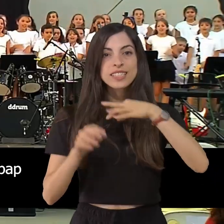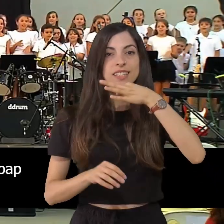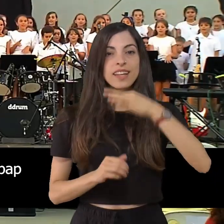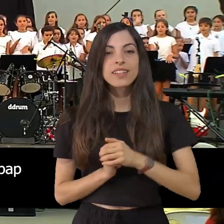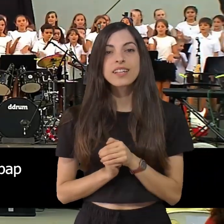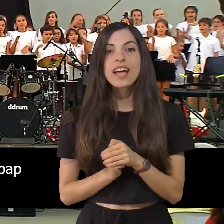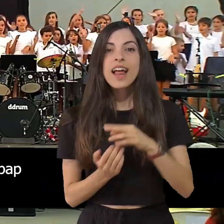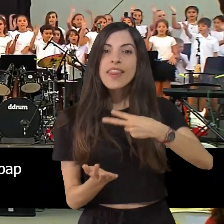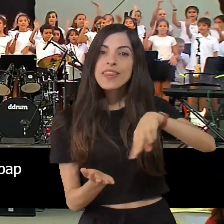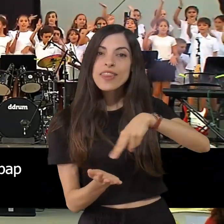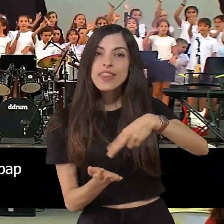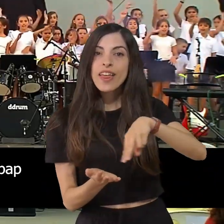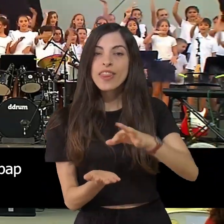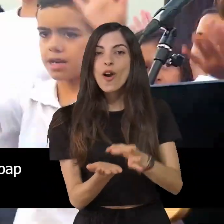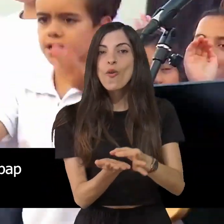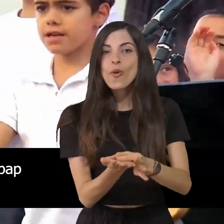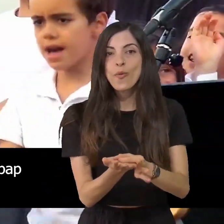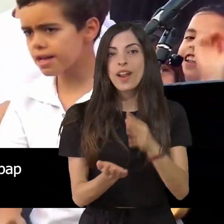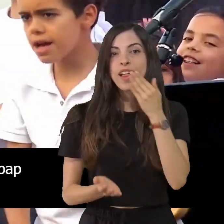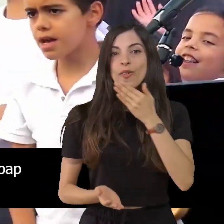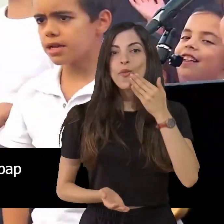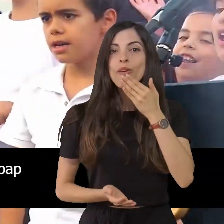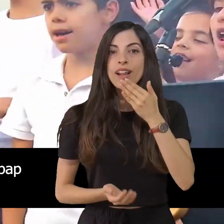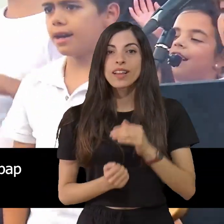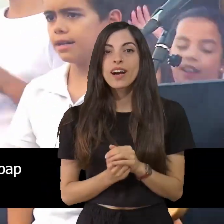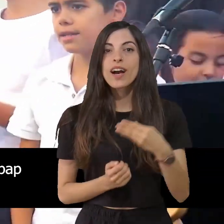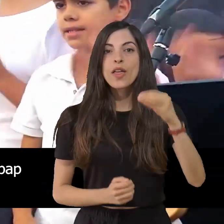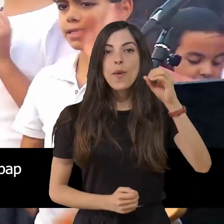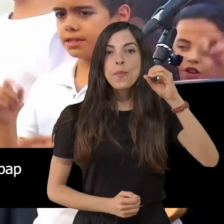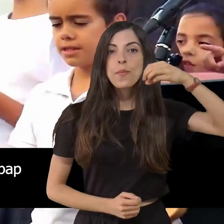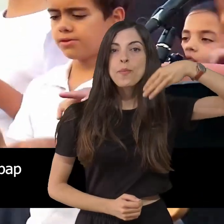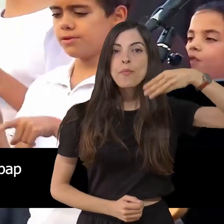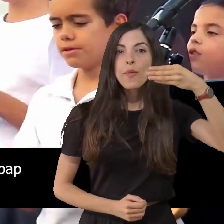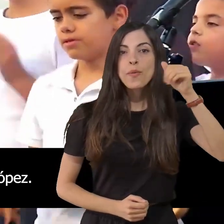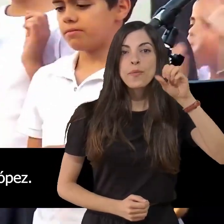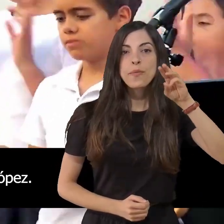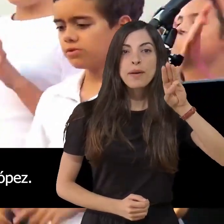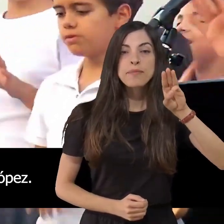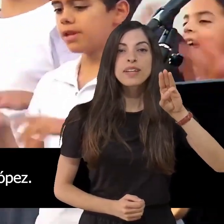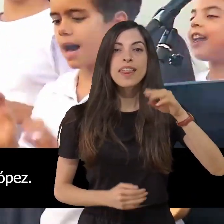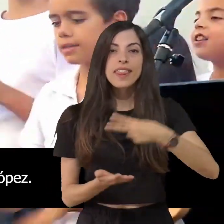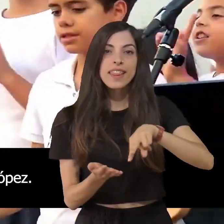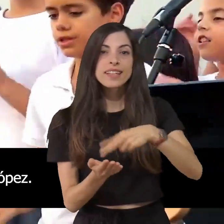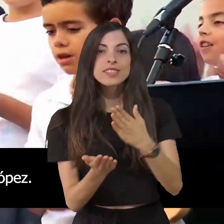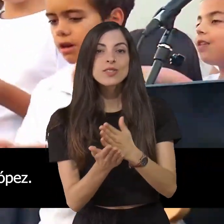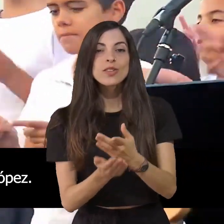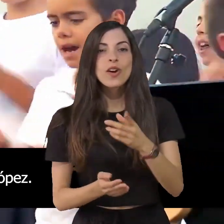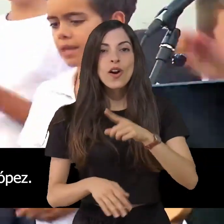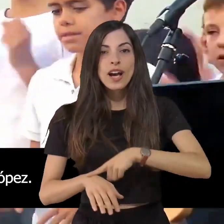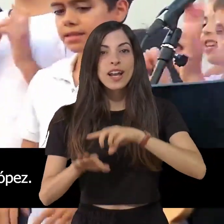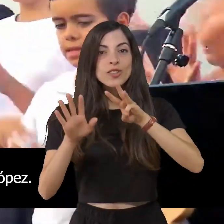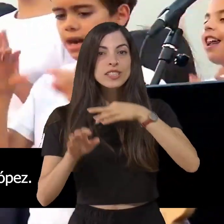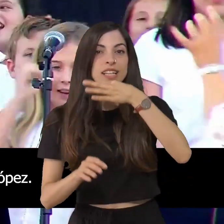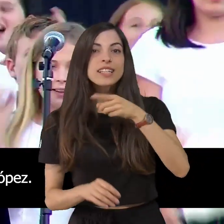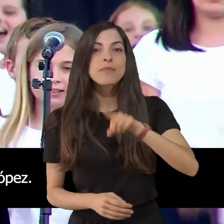la danza urbana de la Escuela Boomback Danza Estudio a las 8 y media de la tarde y el flamenco López ofrecido por la Academia en